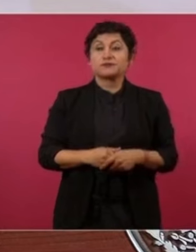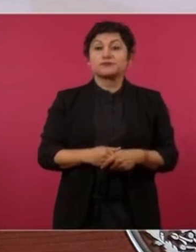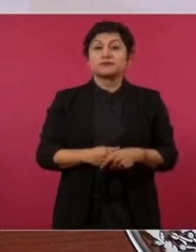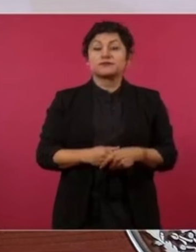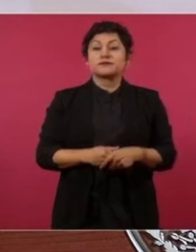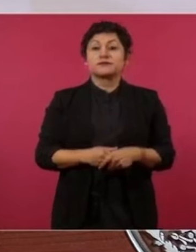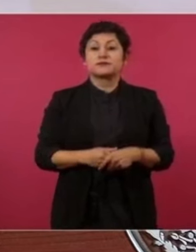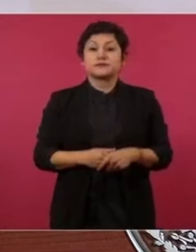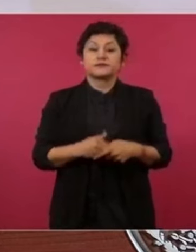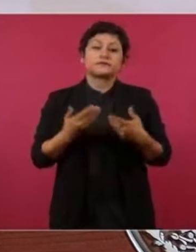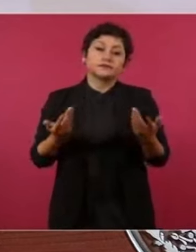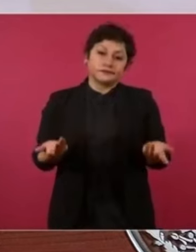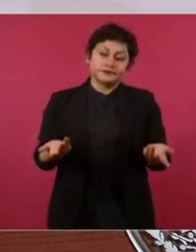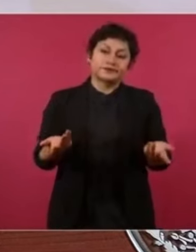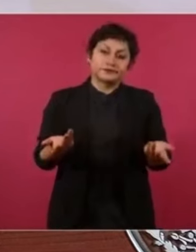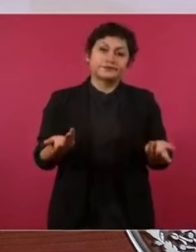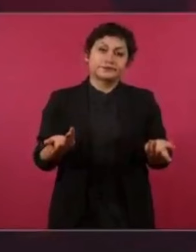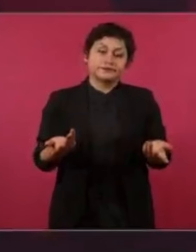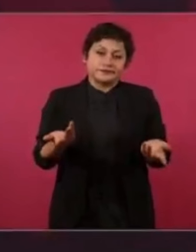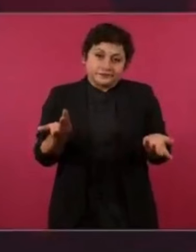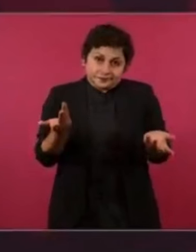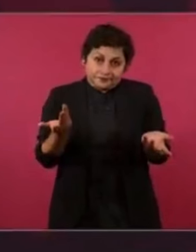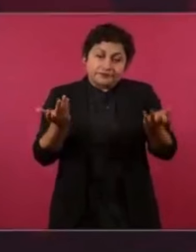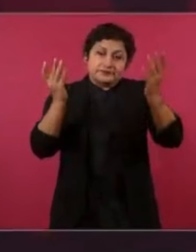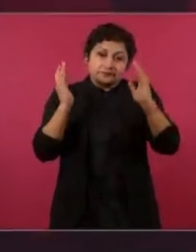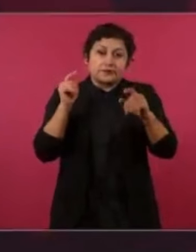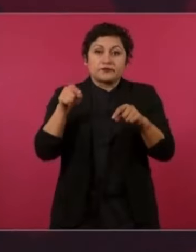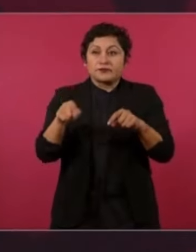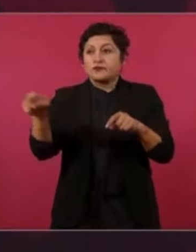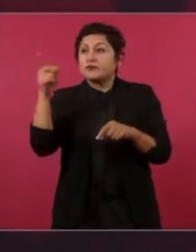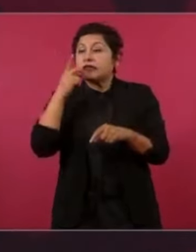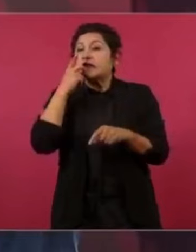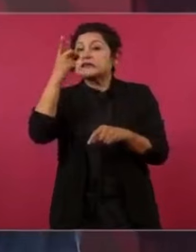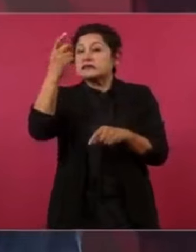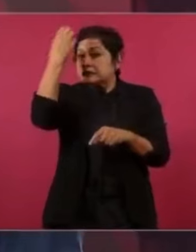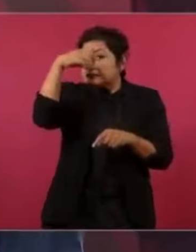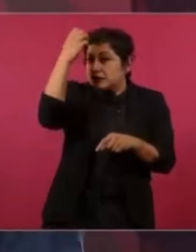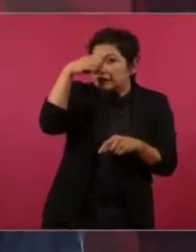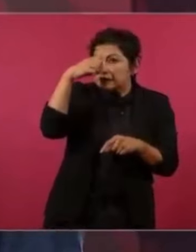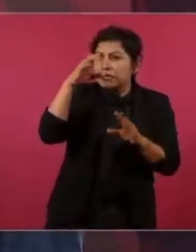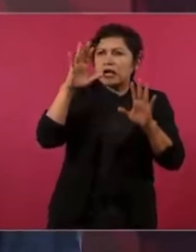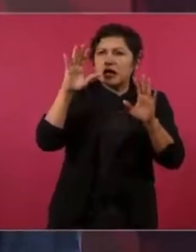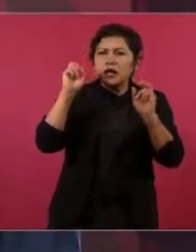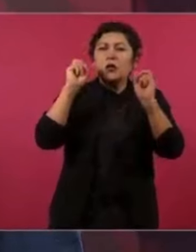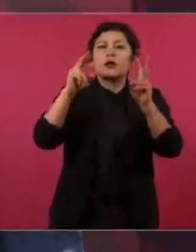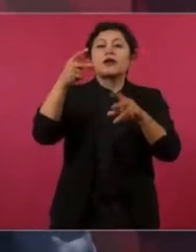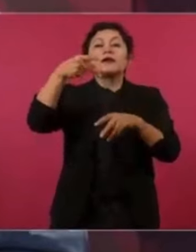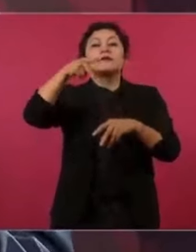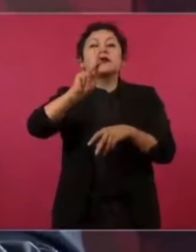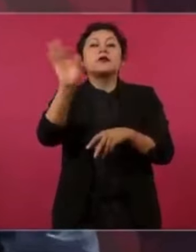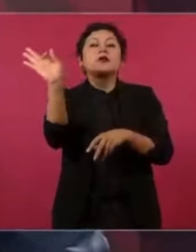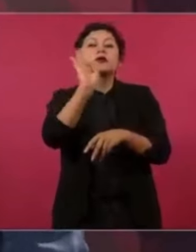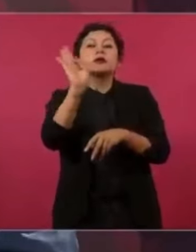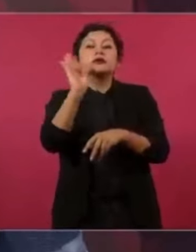Y si hace falta un curso especial, se